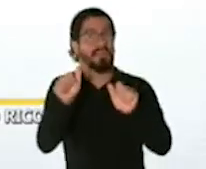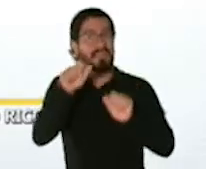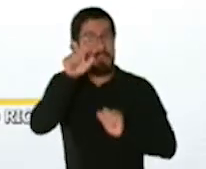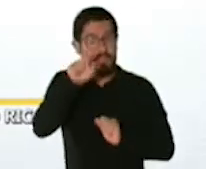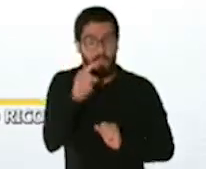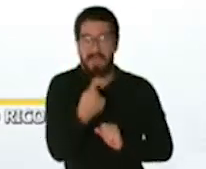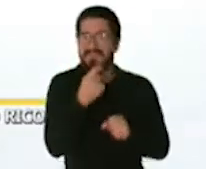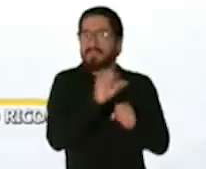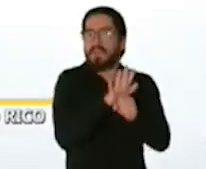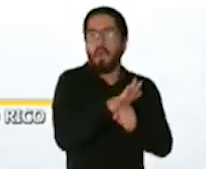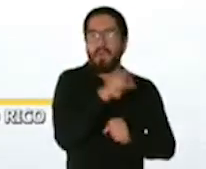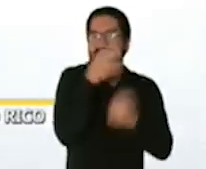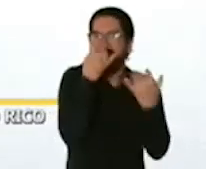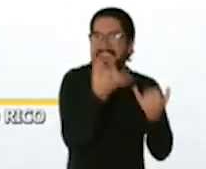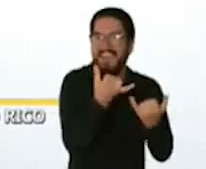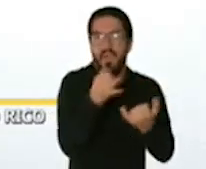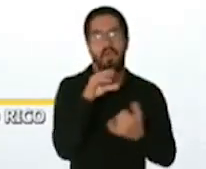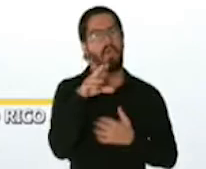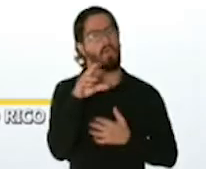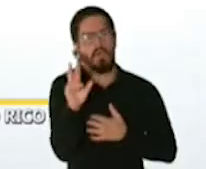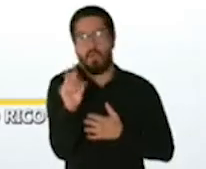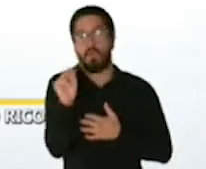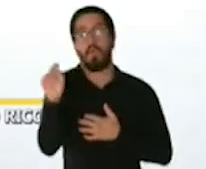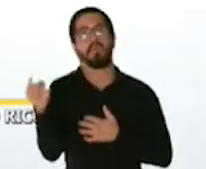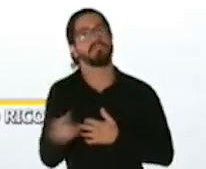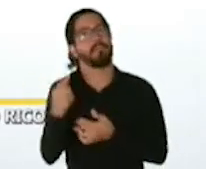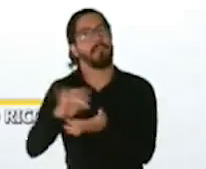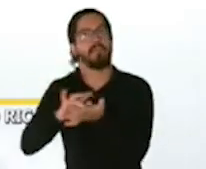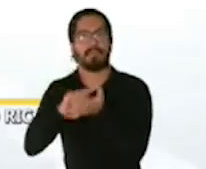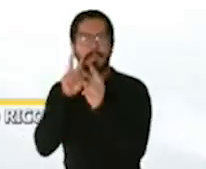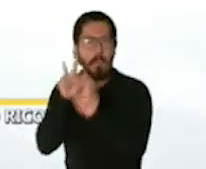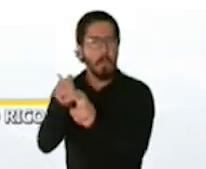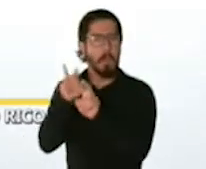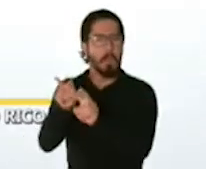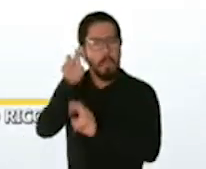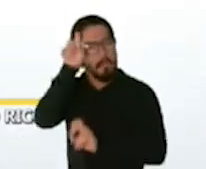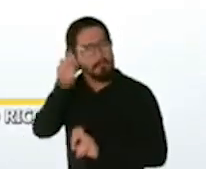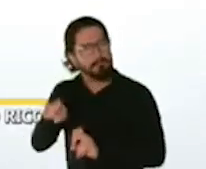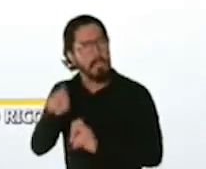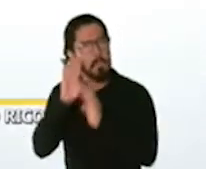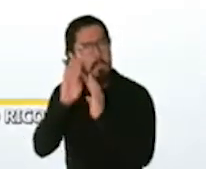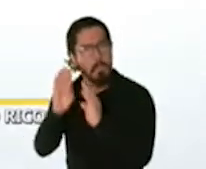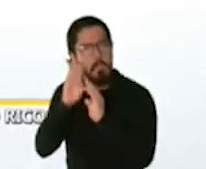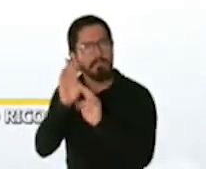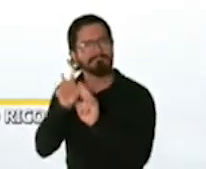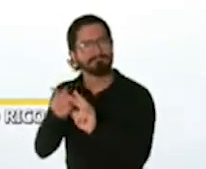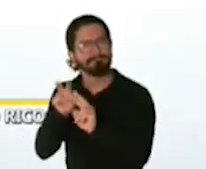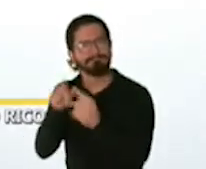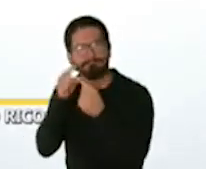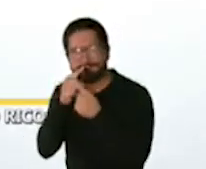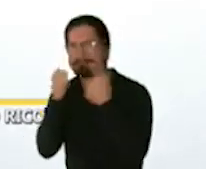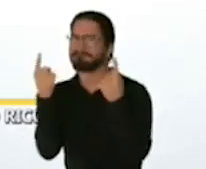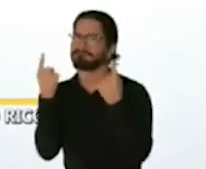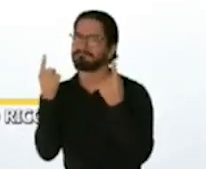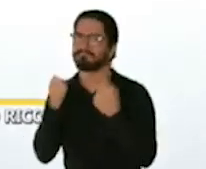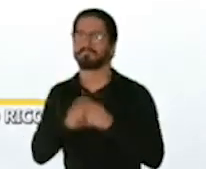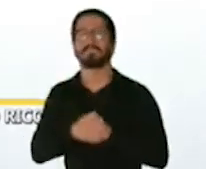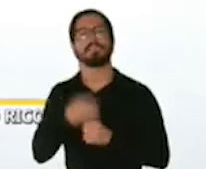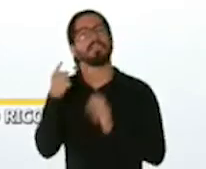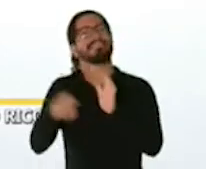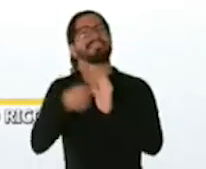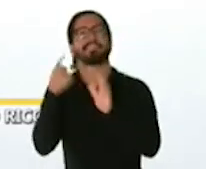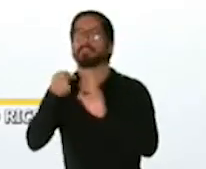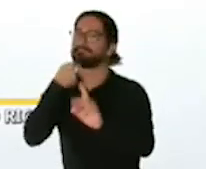vacuna de COVID así que eso es algo que siempre uno tiene que estar alerta las reacciones alérgicas son algo inherente